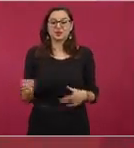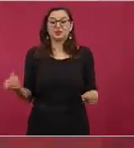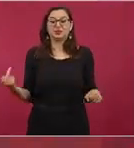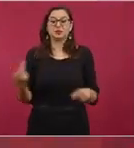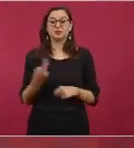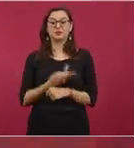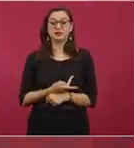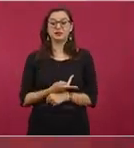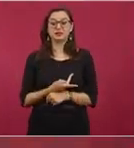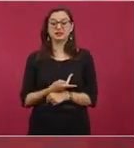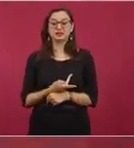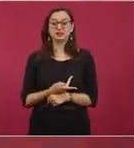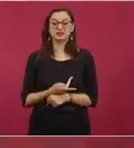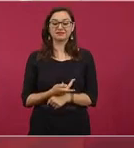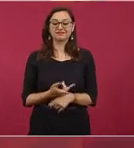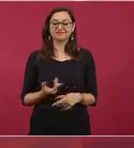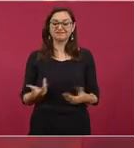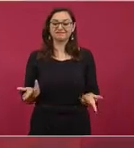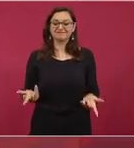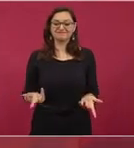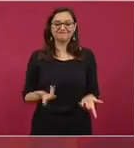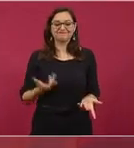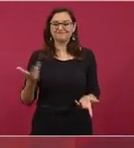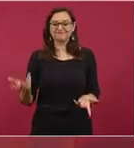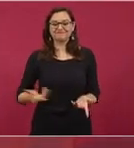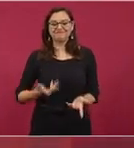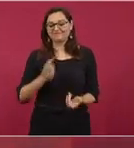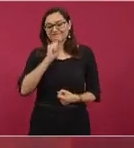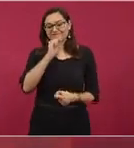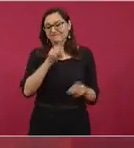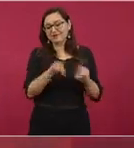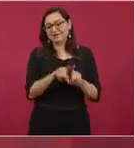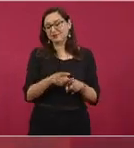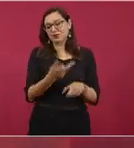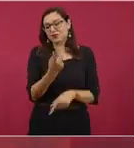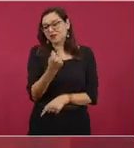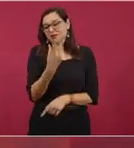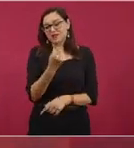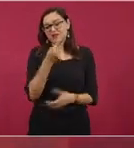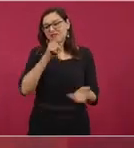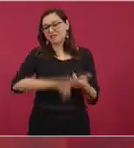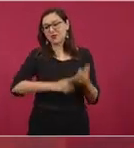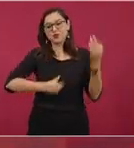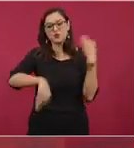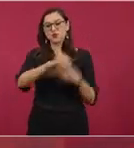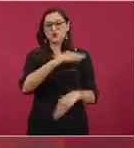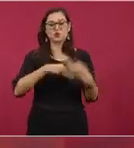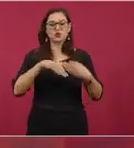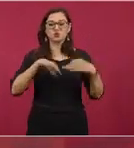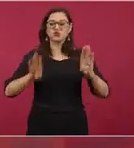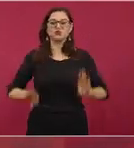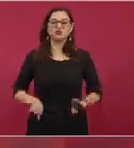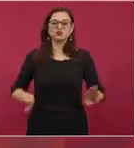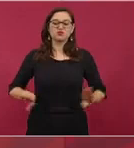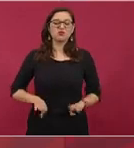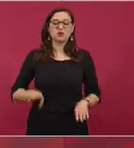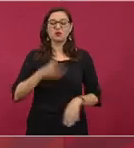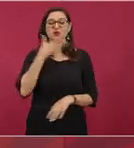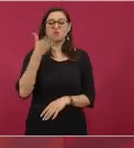es un poco lo de los famosos, ya